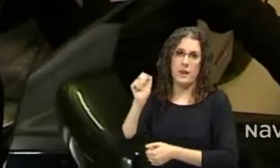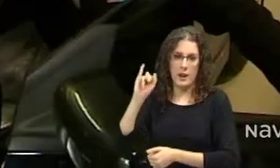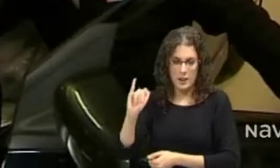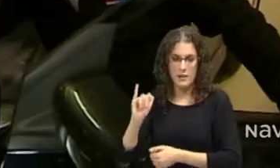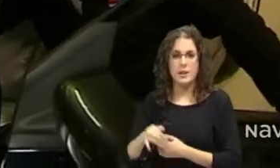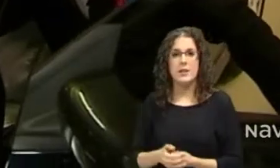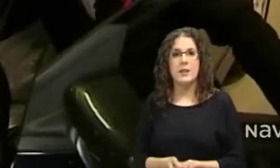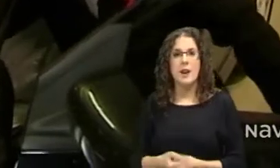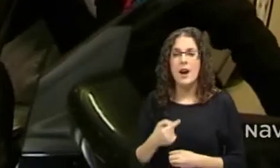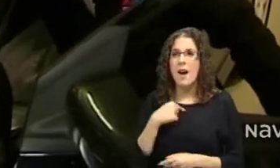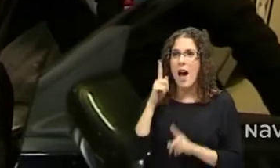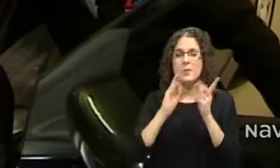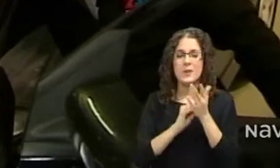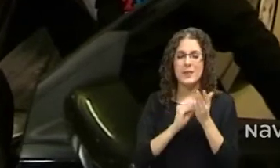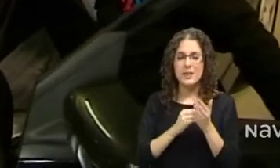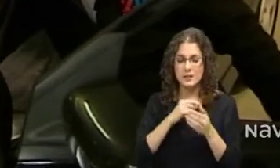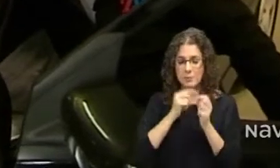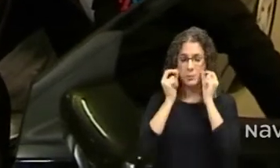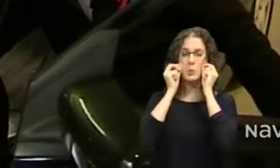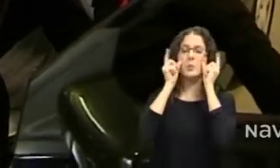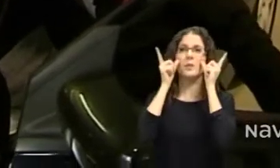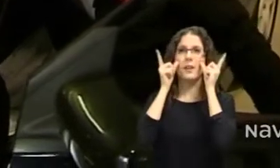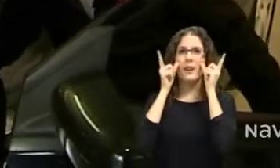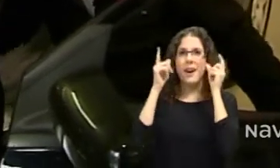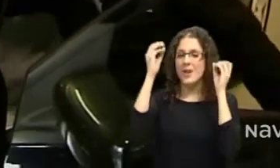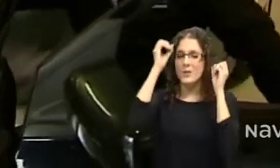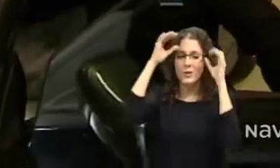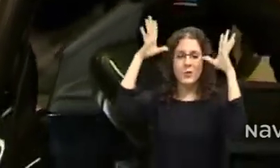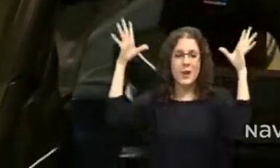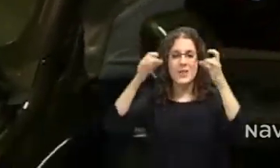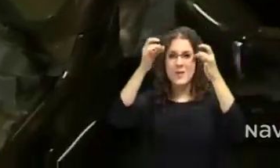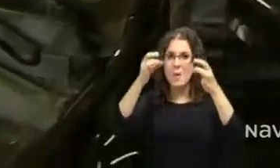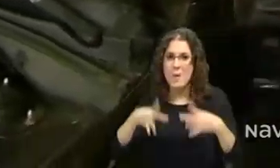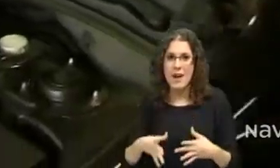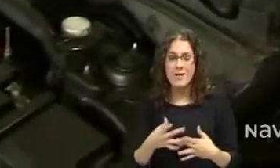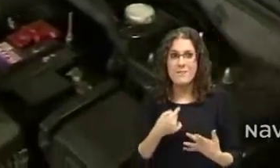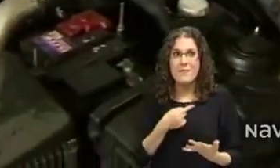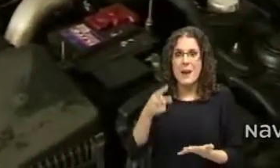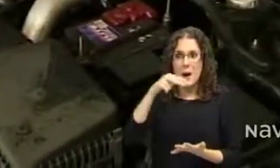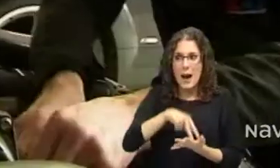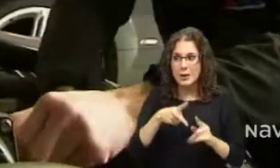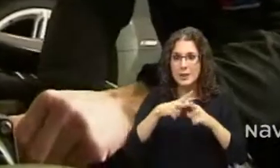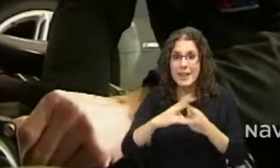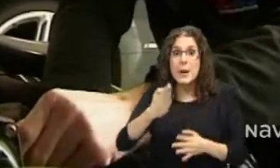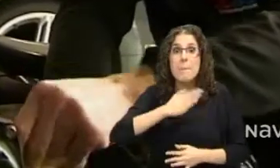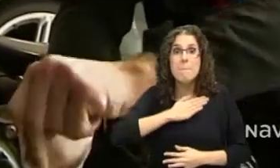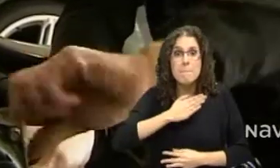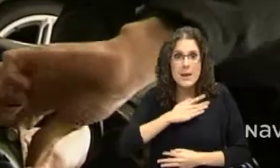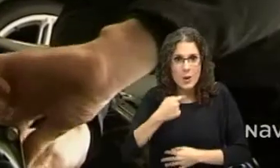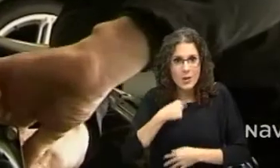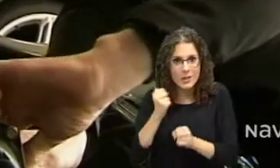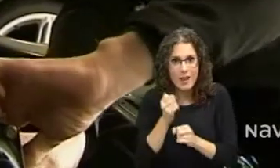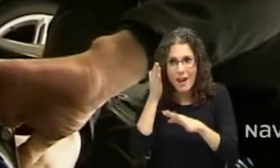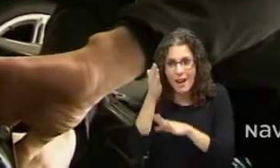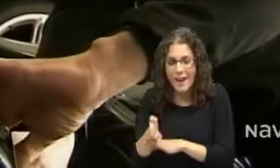me levanto y saber que me voy a levantar para ir a mi taller, mi propio taller a trabajar. Es una sensación